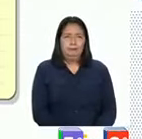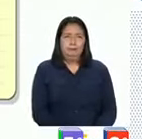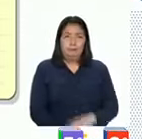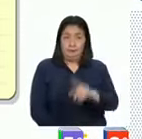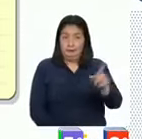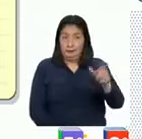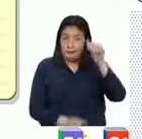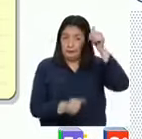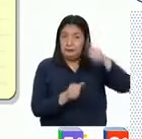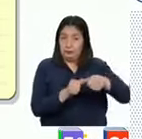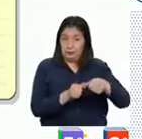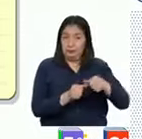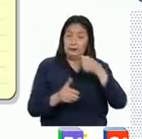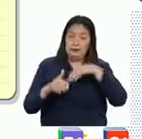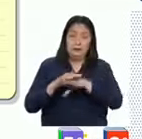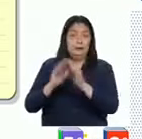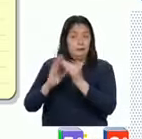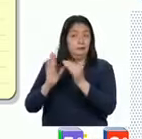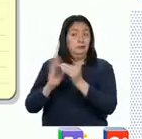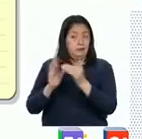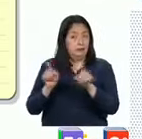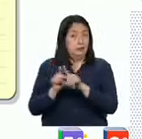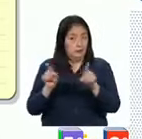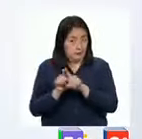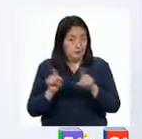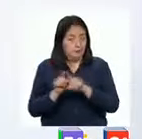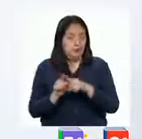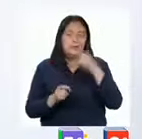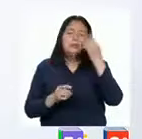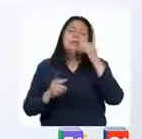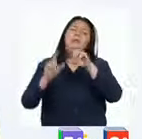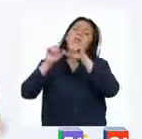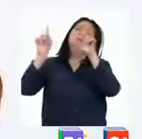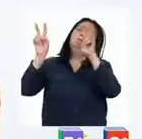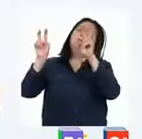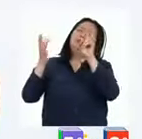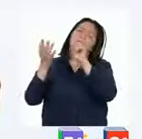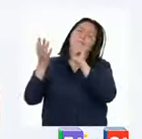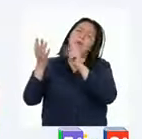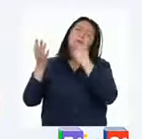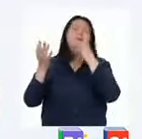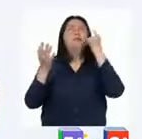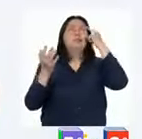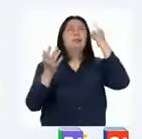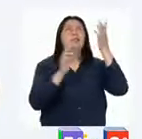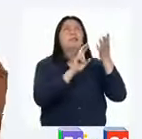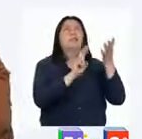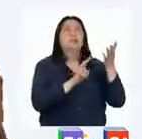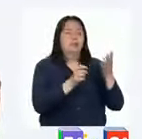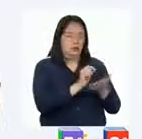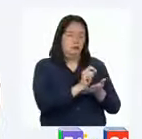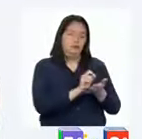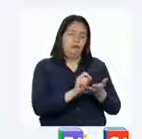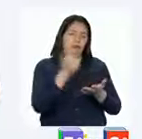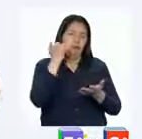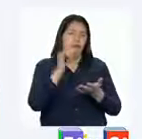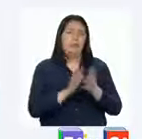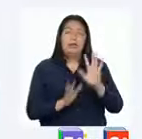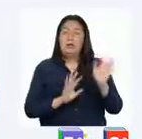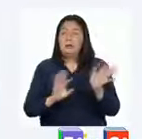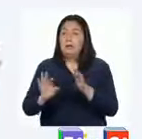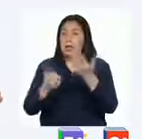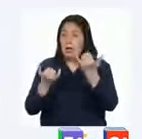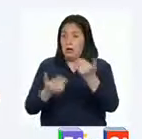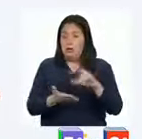Recuerden que en caso también pueden revisar sus predicciones y mejorarlas. Ahora continuemos. Hoy leeremos